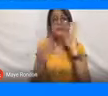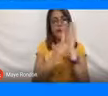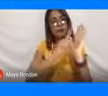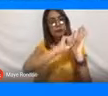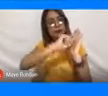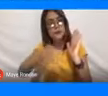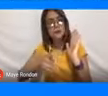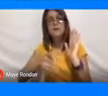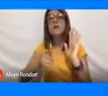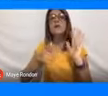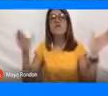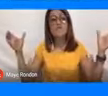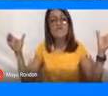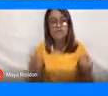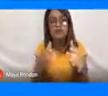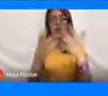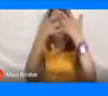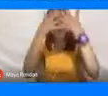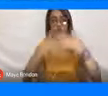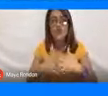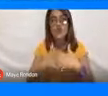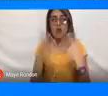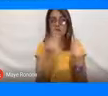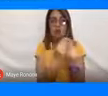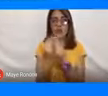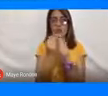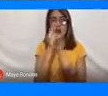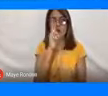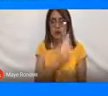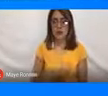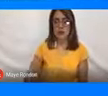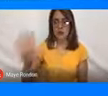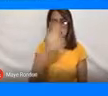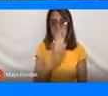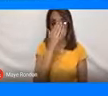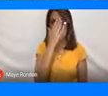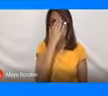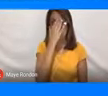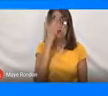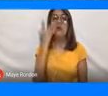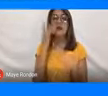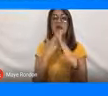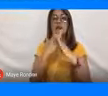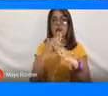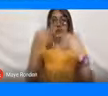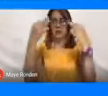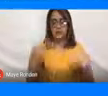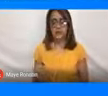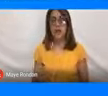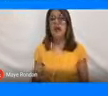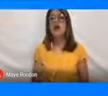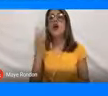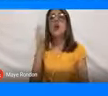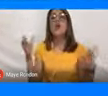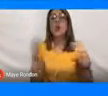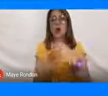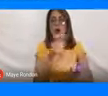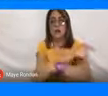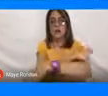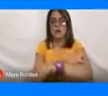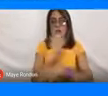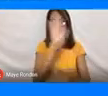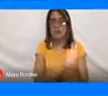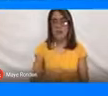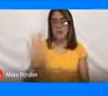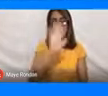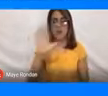conformación y el funcionamiento del Consejo Nacional de Seguridad Turística y los comités departamentales de